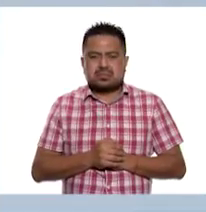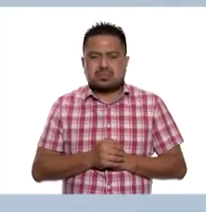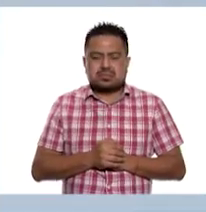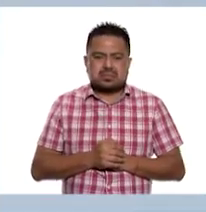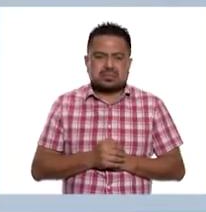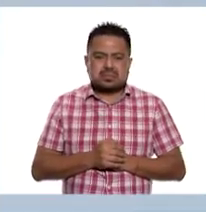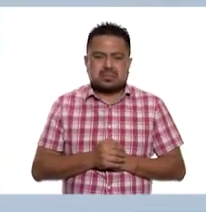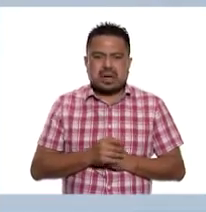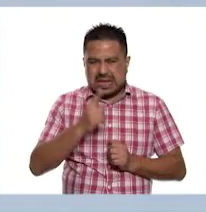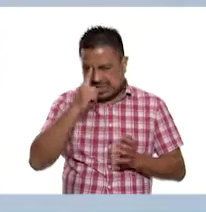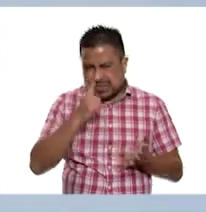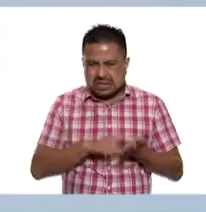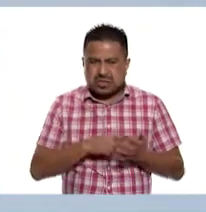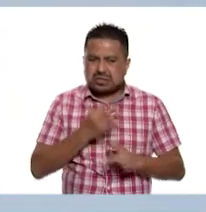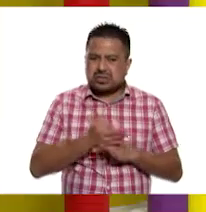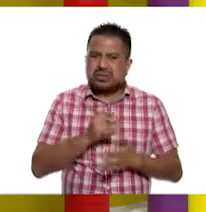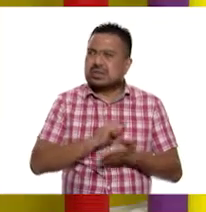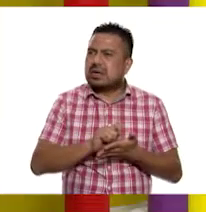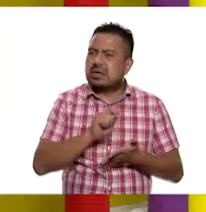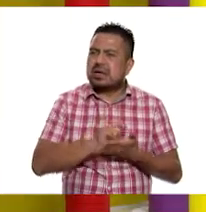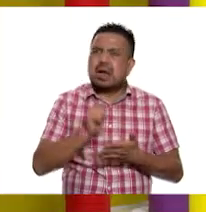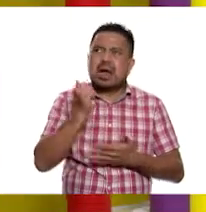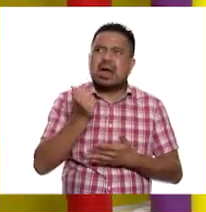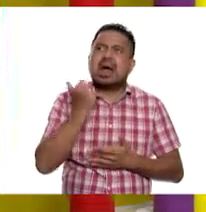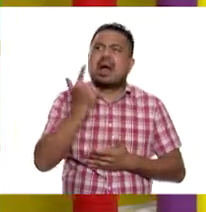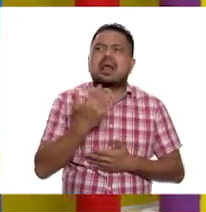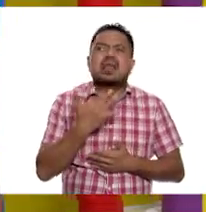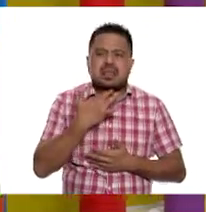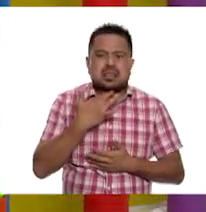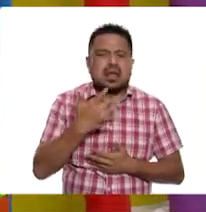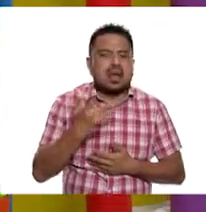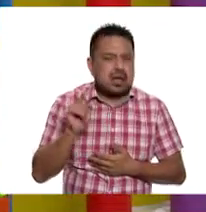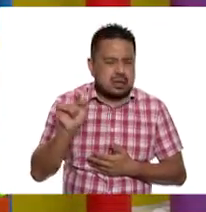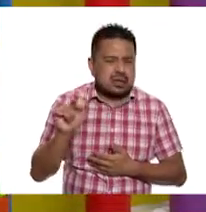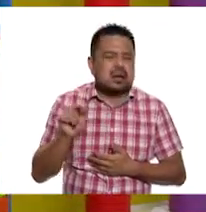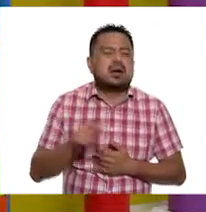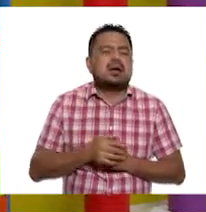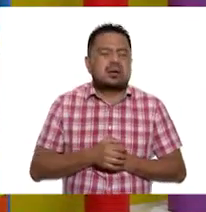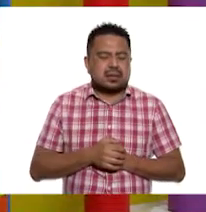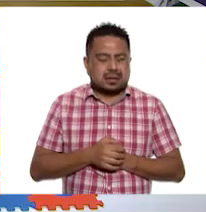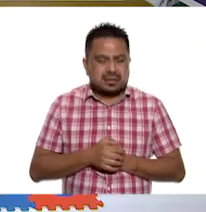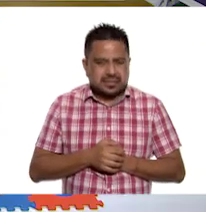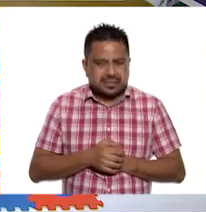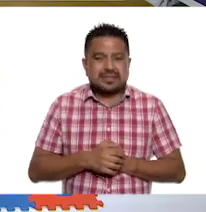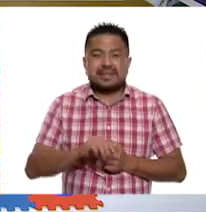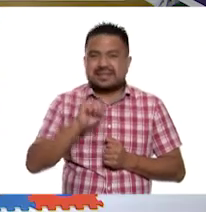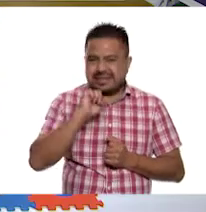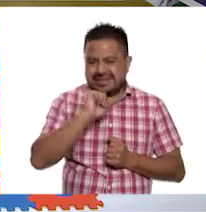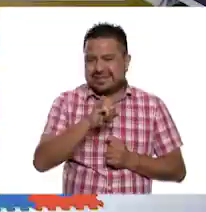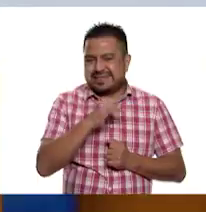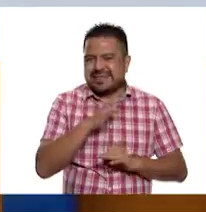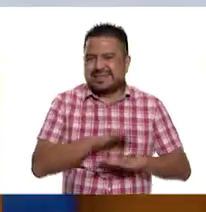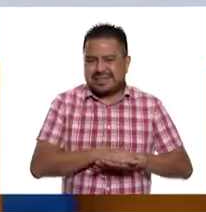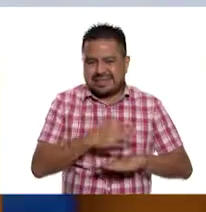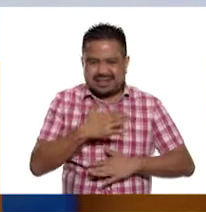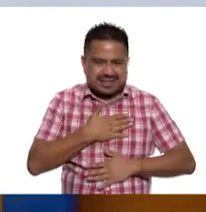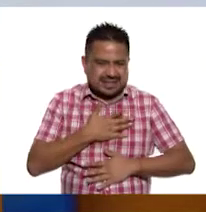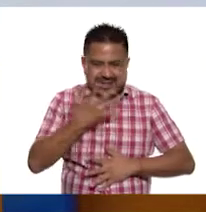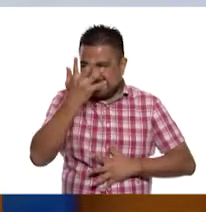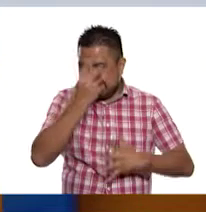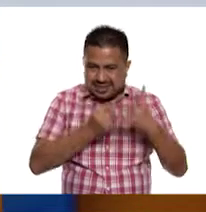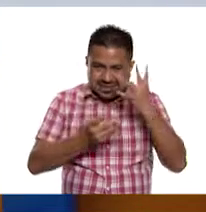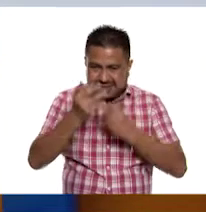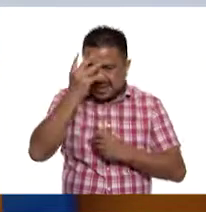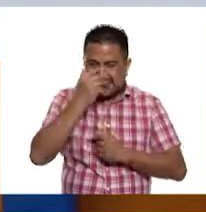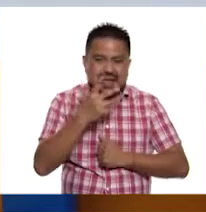Ay, creo que lo está escribiendo con algunas trampitas, ¿verdad? ¡Ah! Es que es parte de mi aprendizaje.